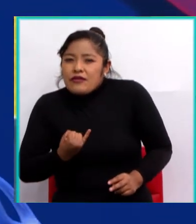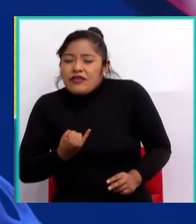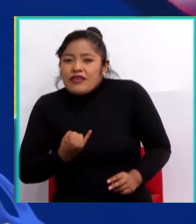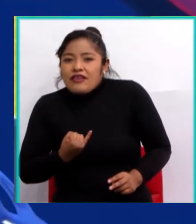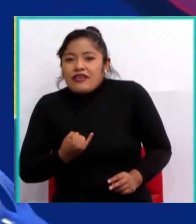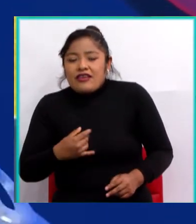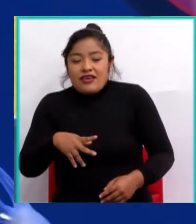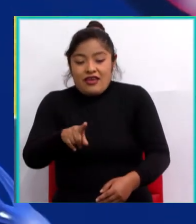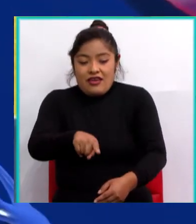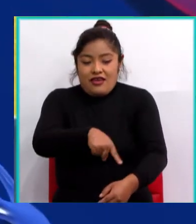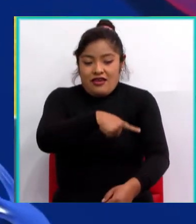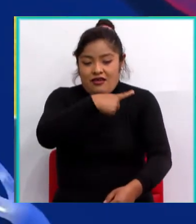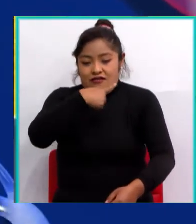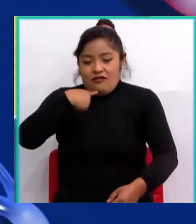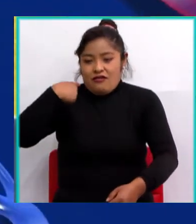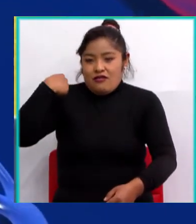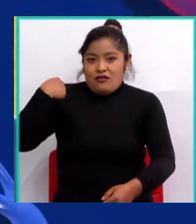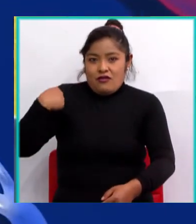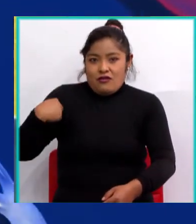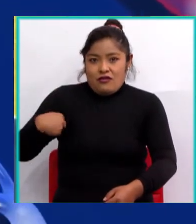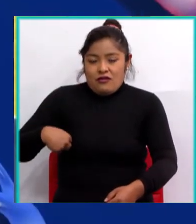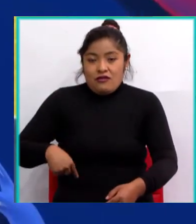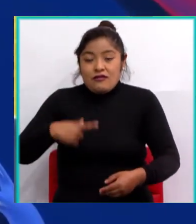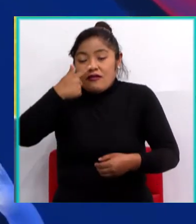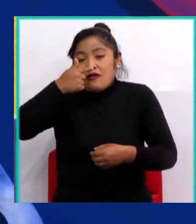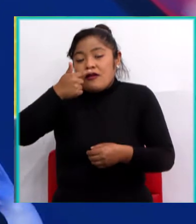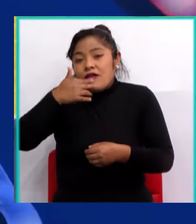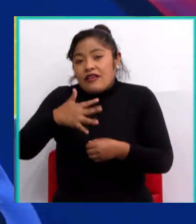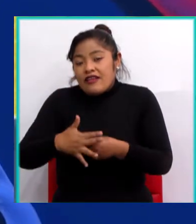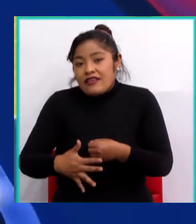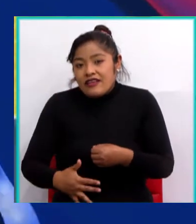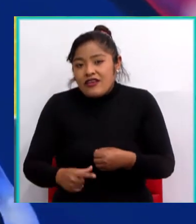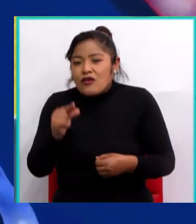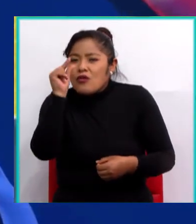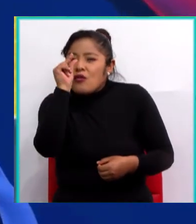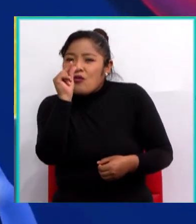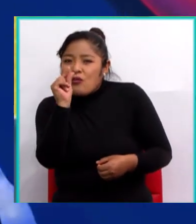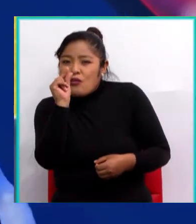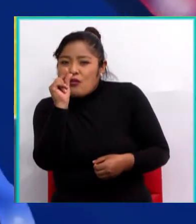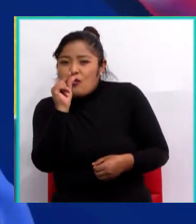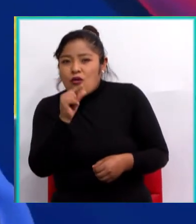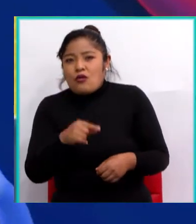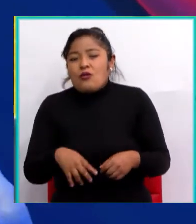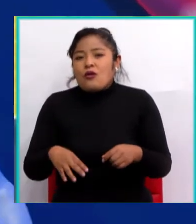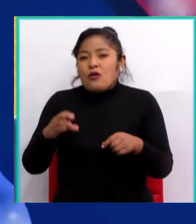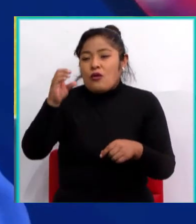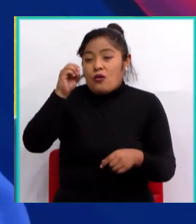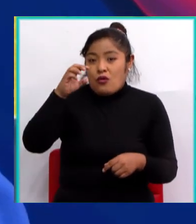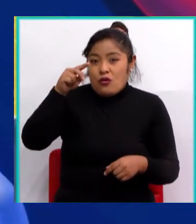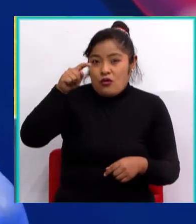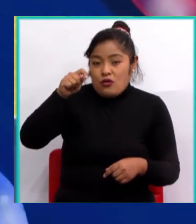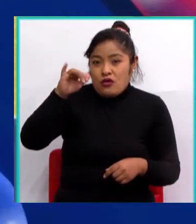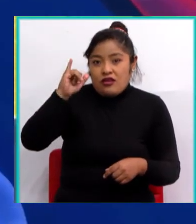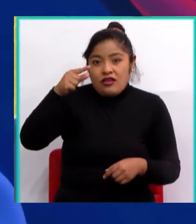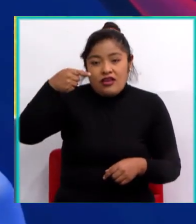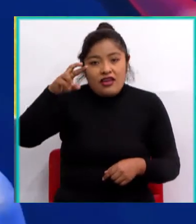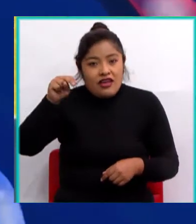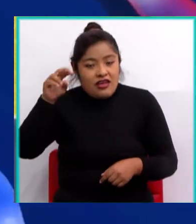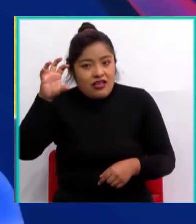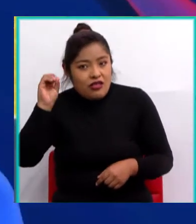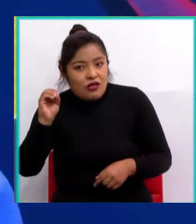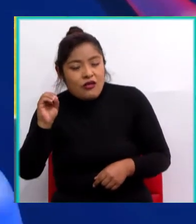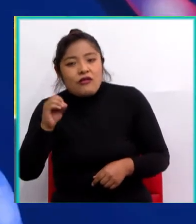con poco oxígeno. Y presentan de igual manera tres capas. Una interna